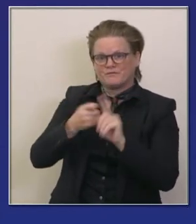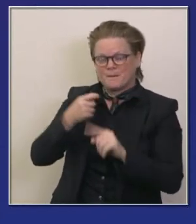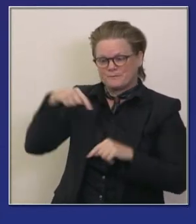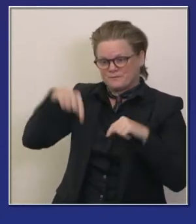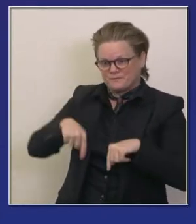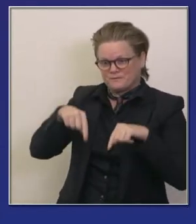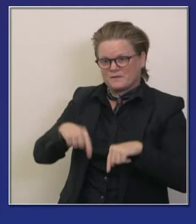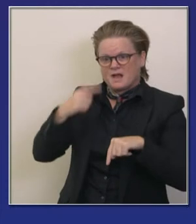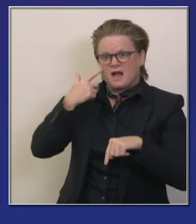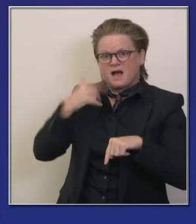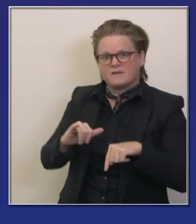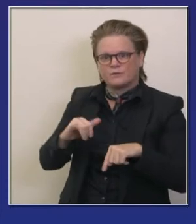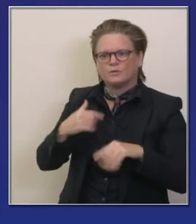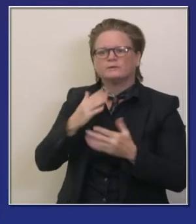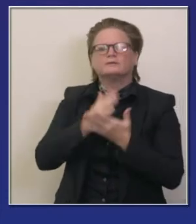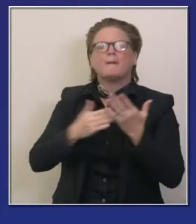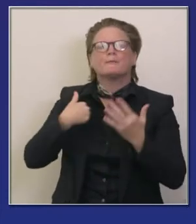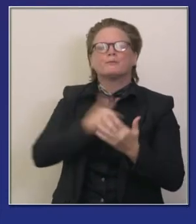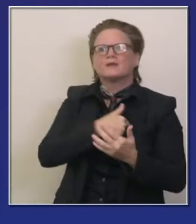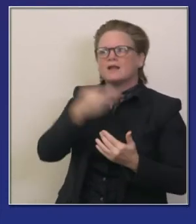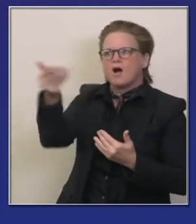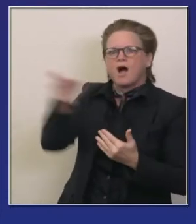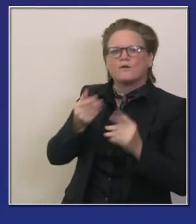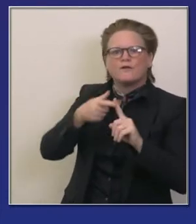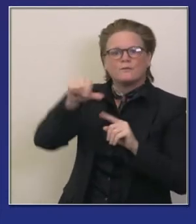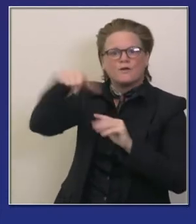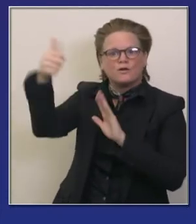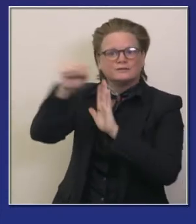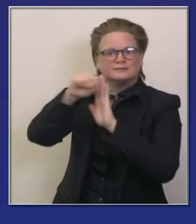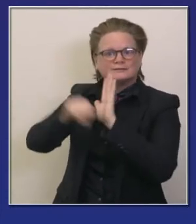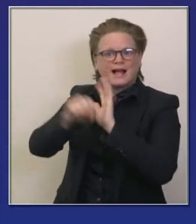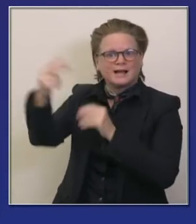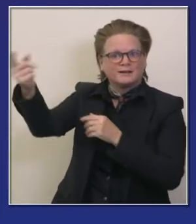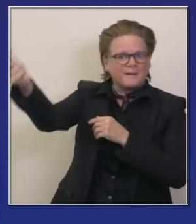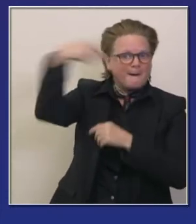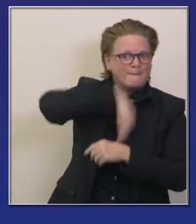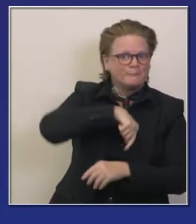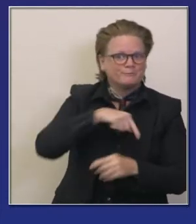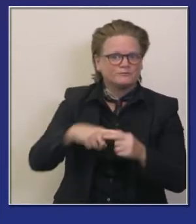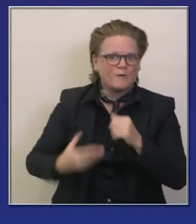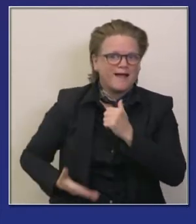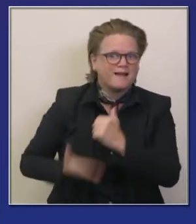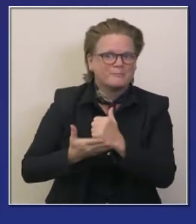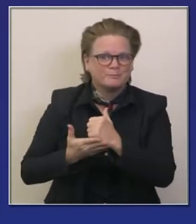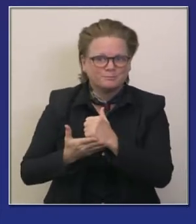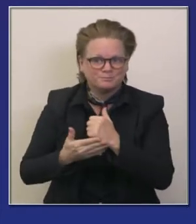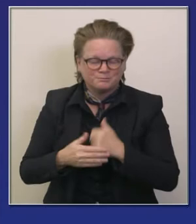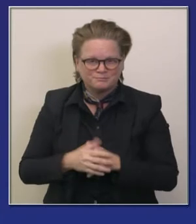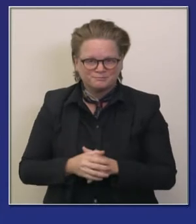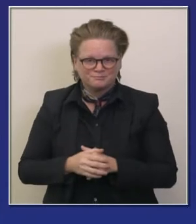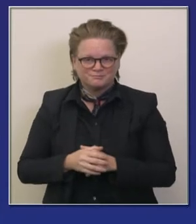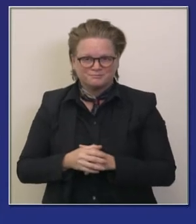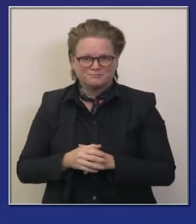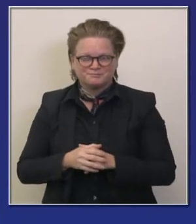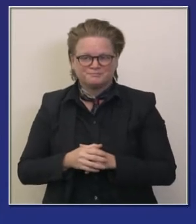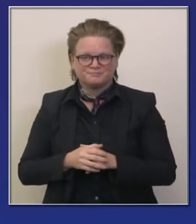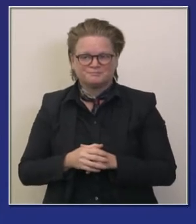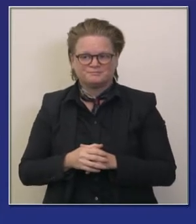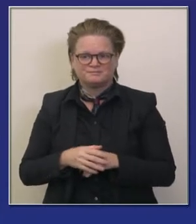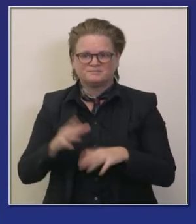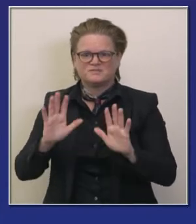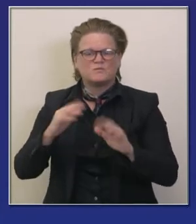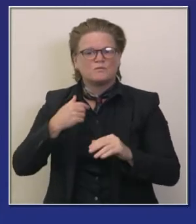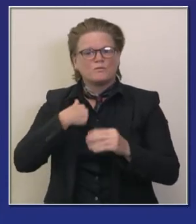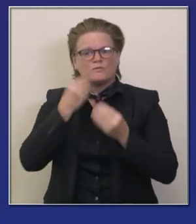combinación de contratistas y agencias que van a llegar a asistir y ayudarnos en estos